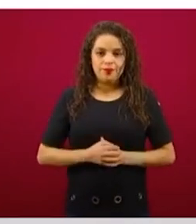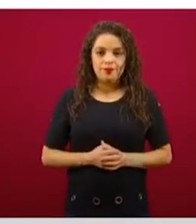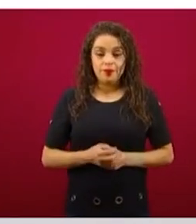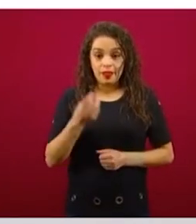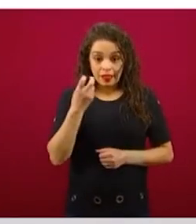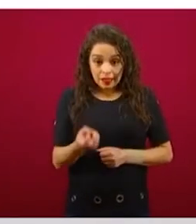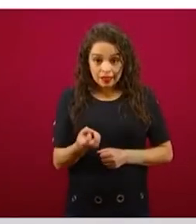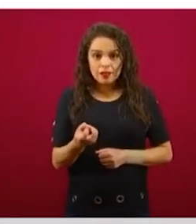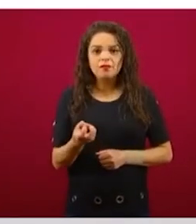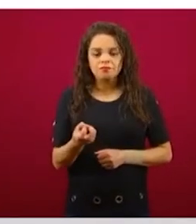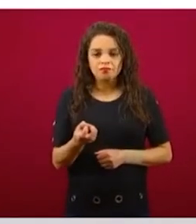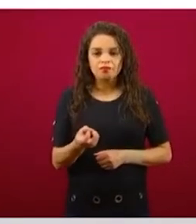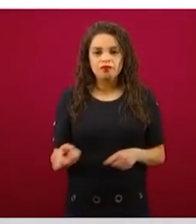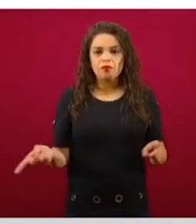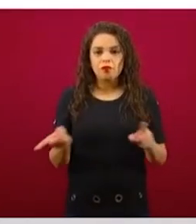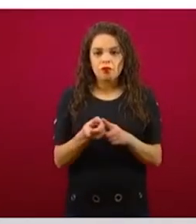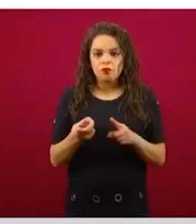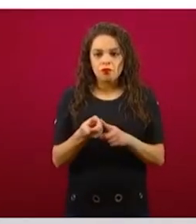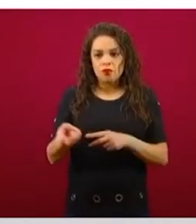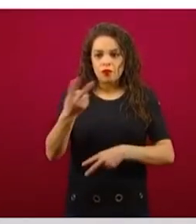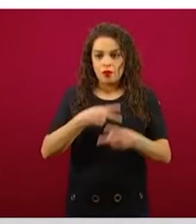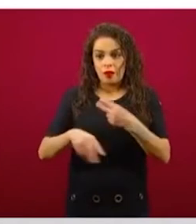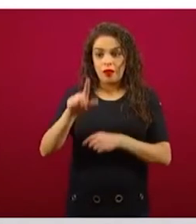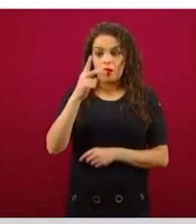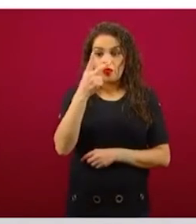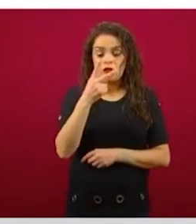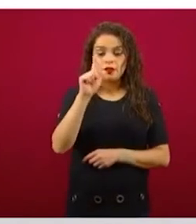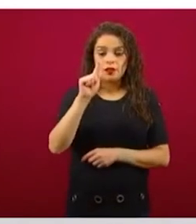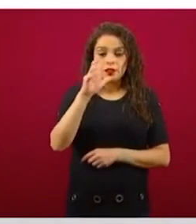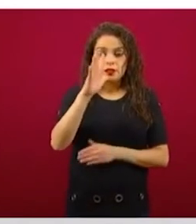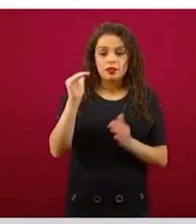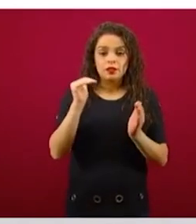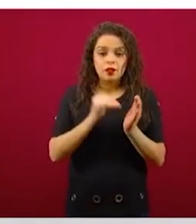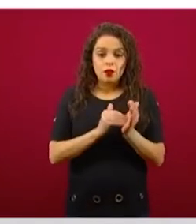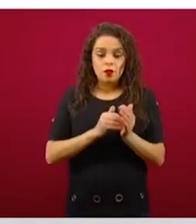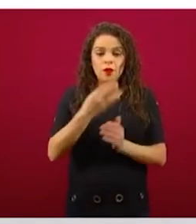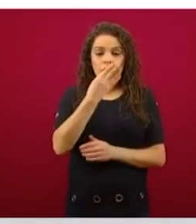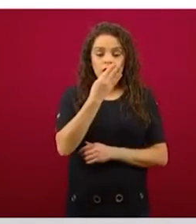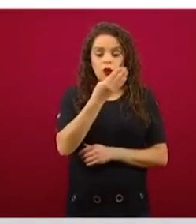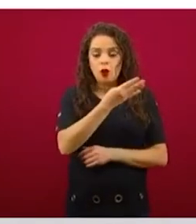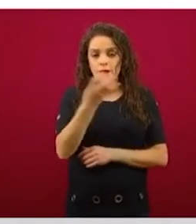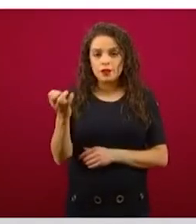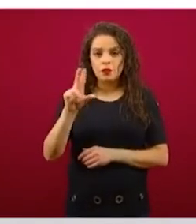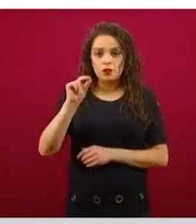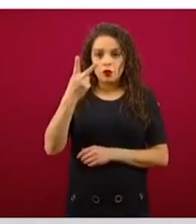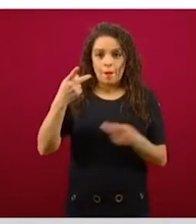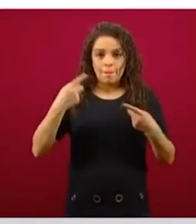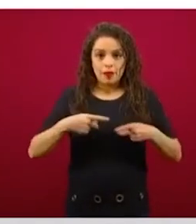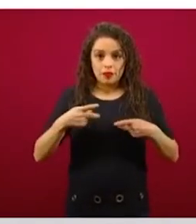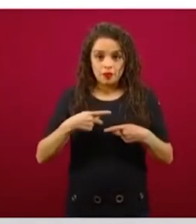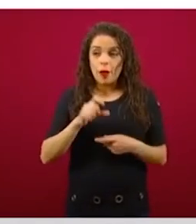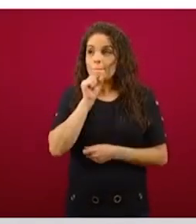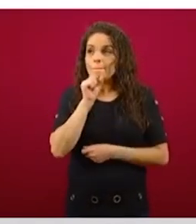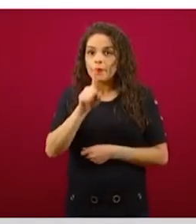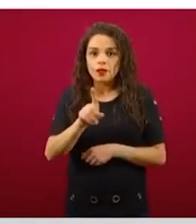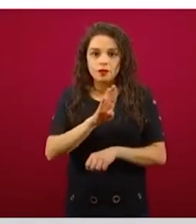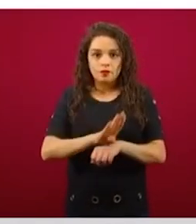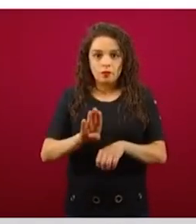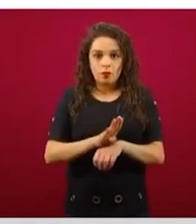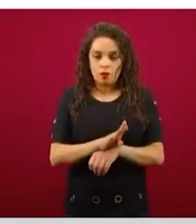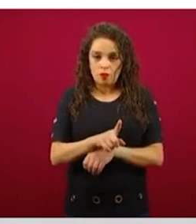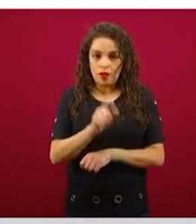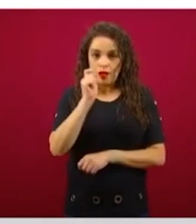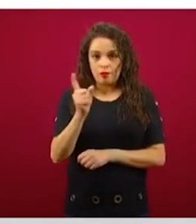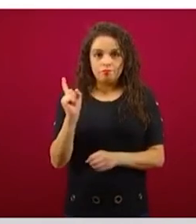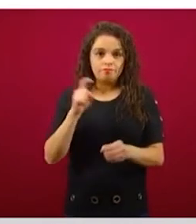entonces se desdobla en 75 mil 982 personas que son beneficiarias también de la seguridad social,